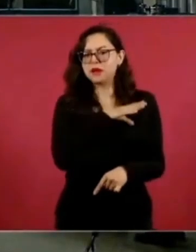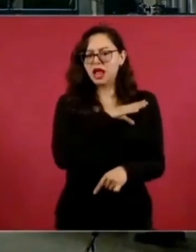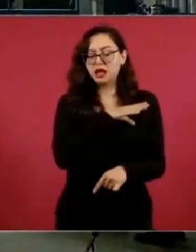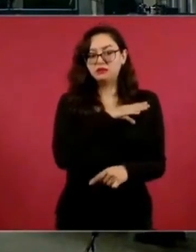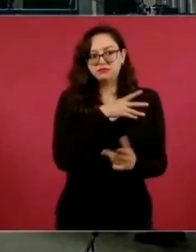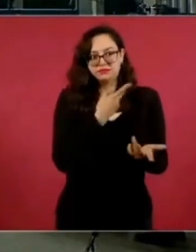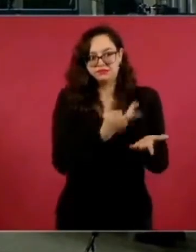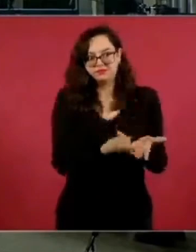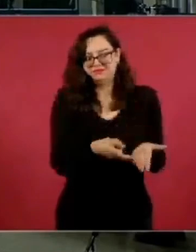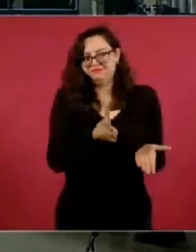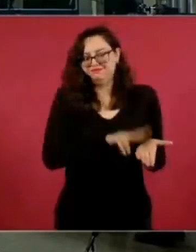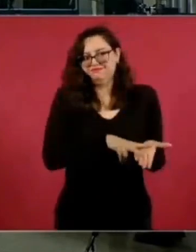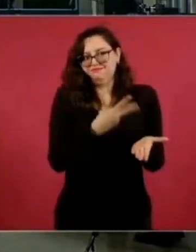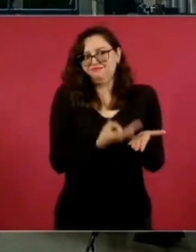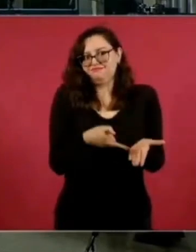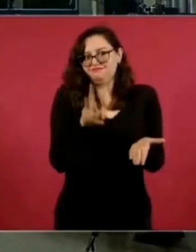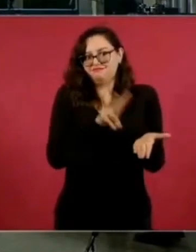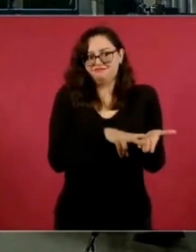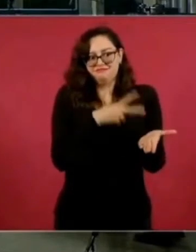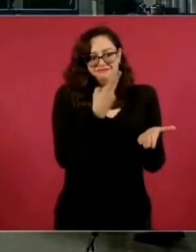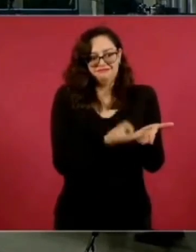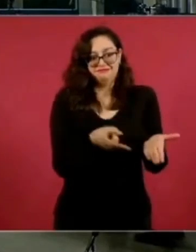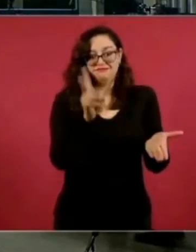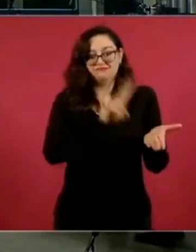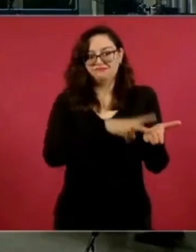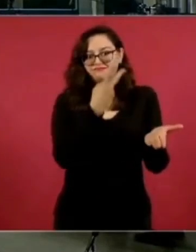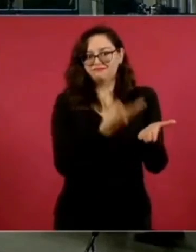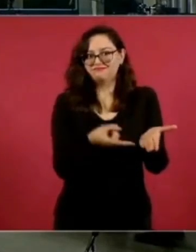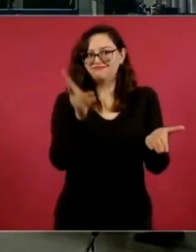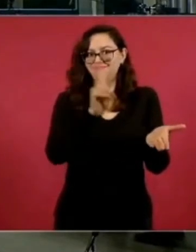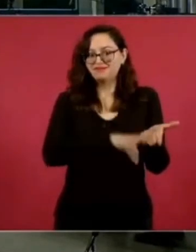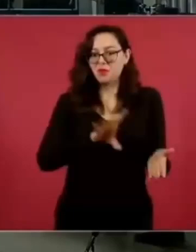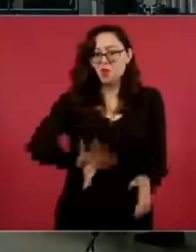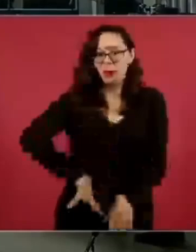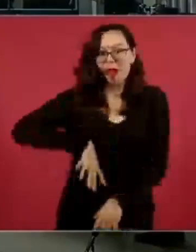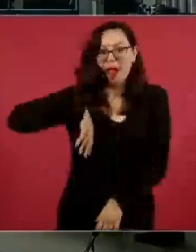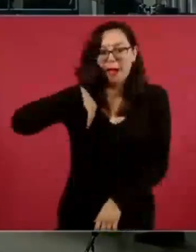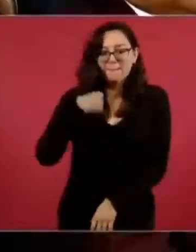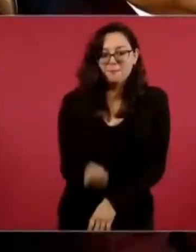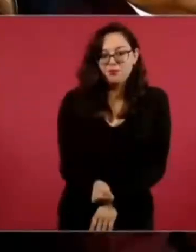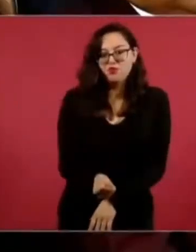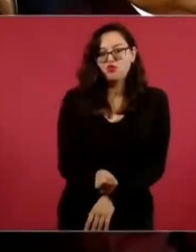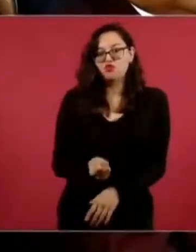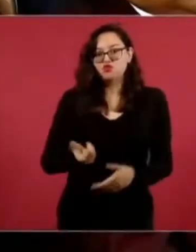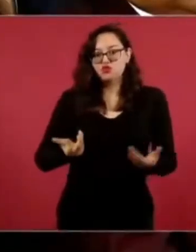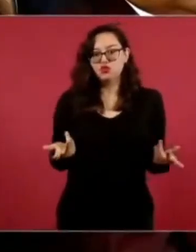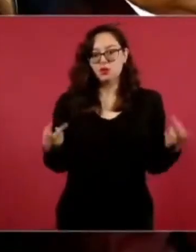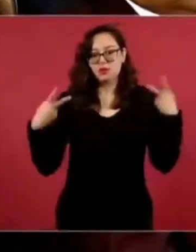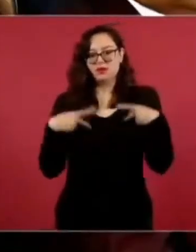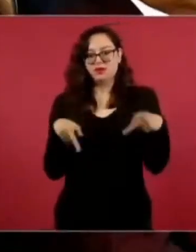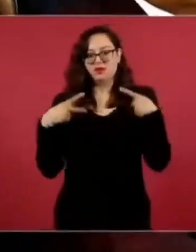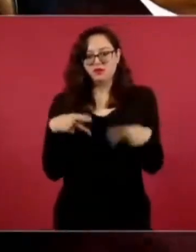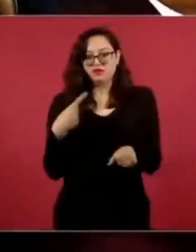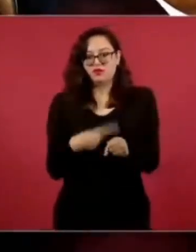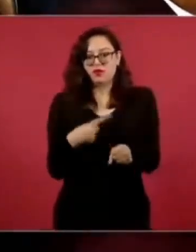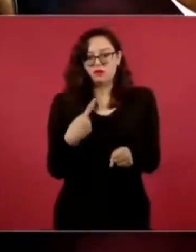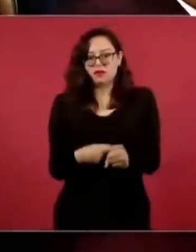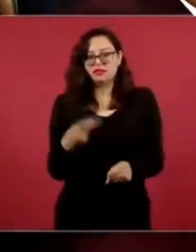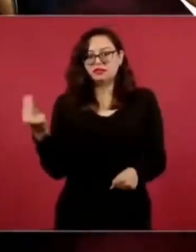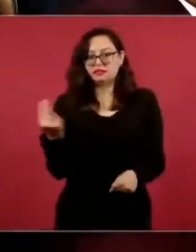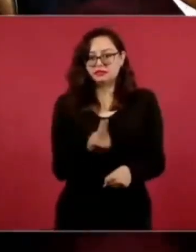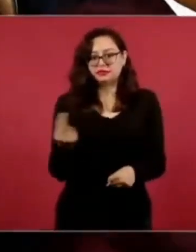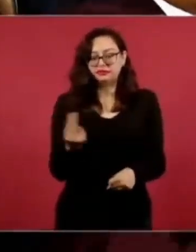cuadriplique el precio. Es un verdadero abuso y es un abuso para las personas que están enfermas y que requieren este tratamiento.